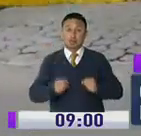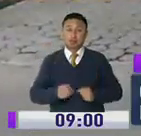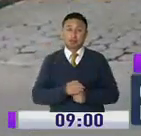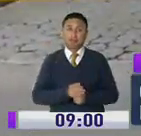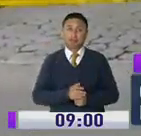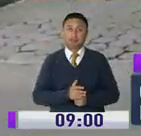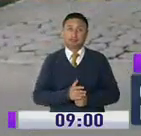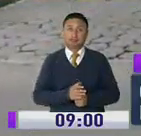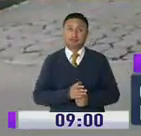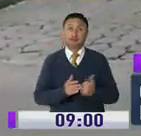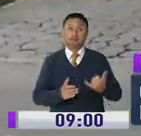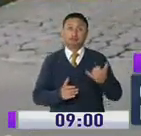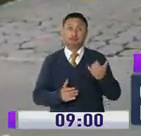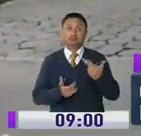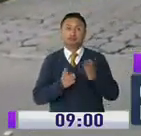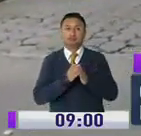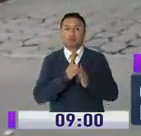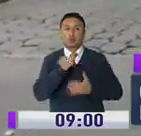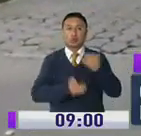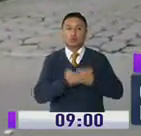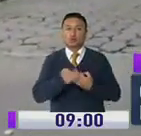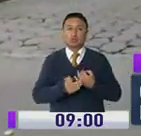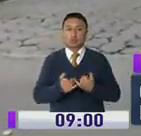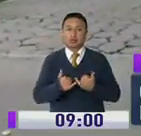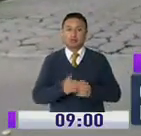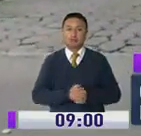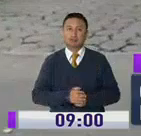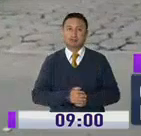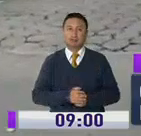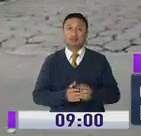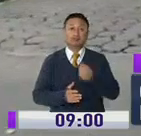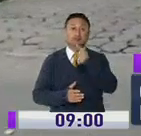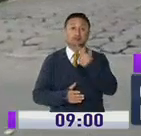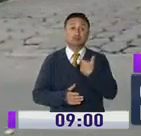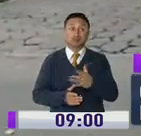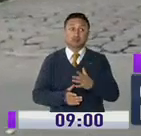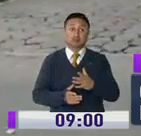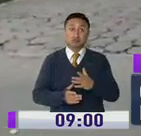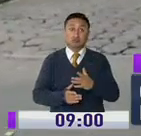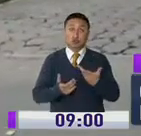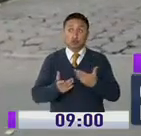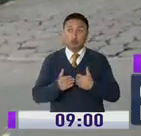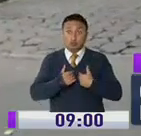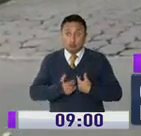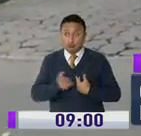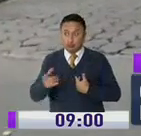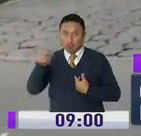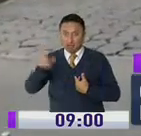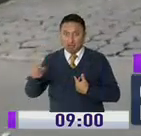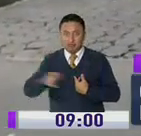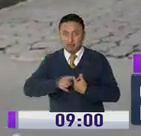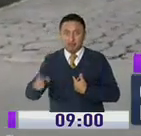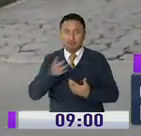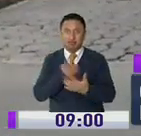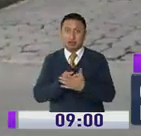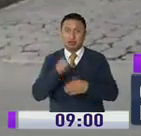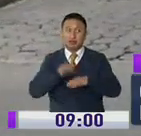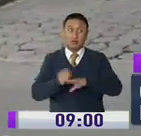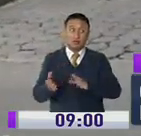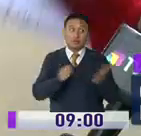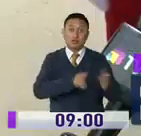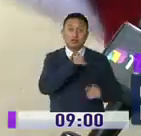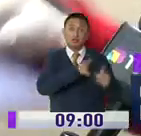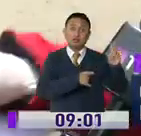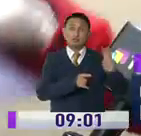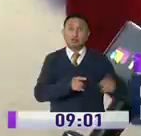el país. Ahora solicitan justicia ante este hecho de sangre. Manifiestan que no descansarán hasta que el supuesto culpable pague por la muerte del